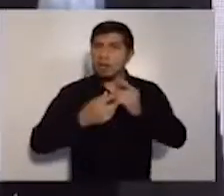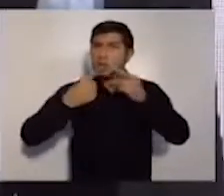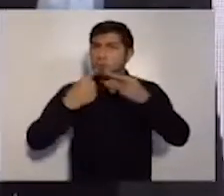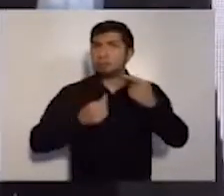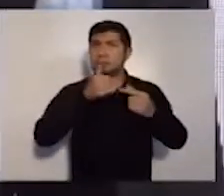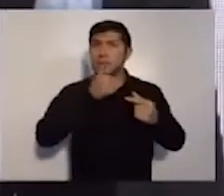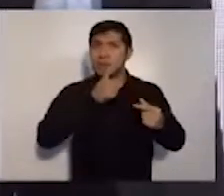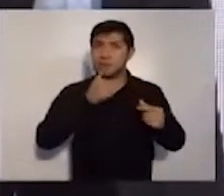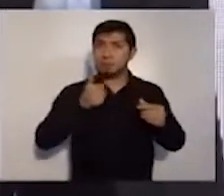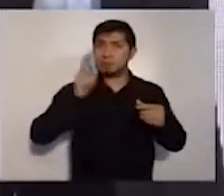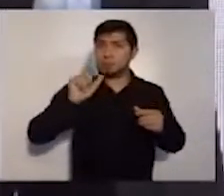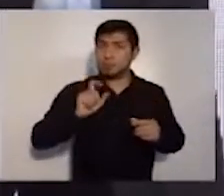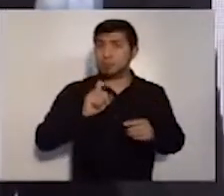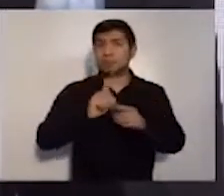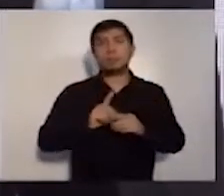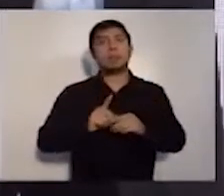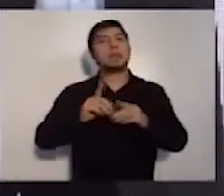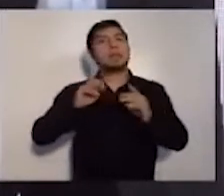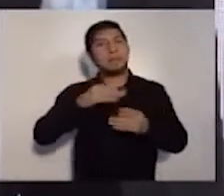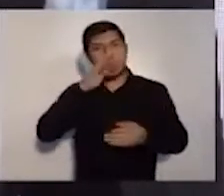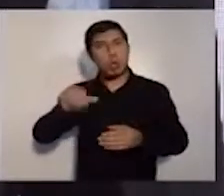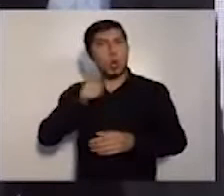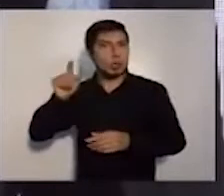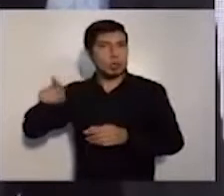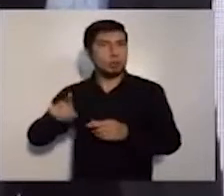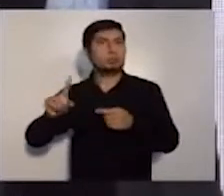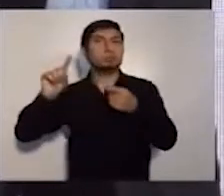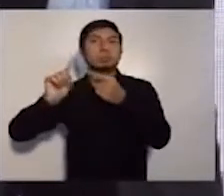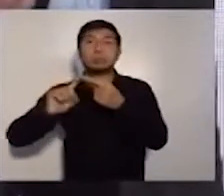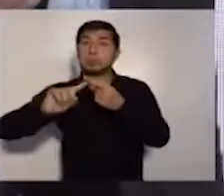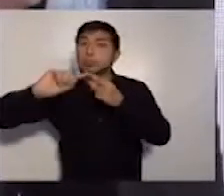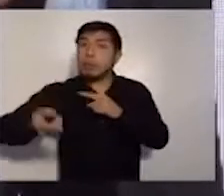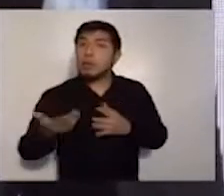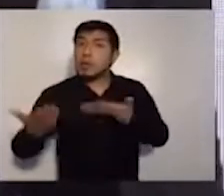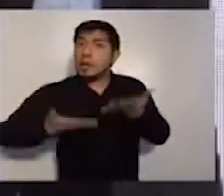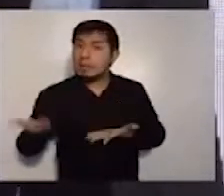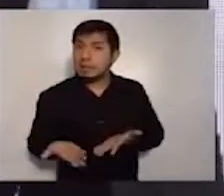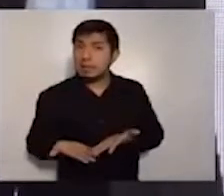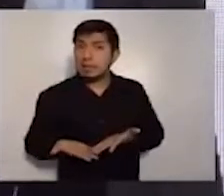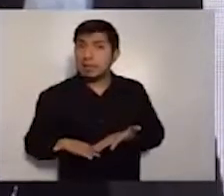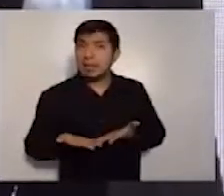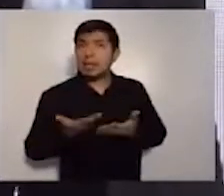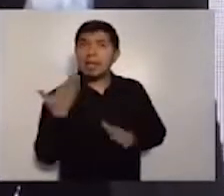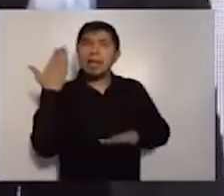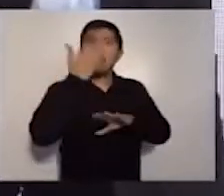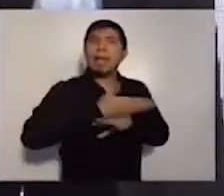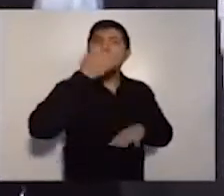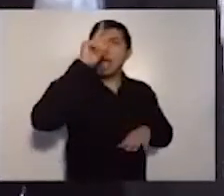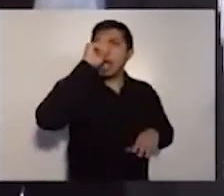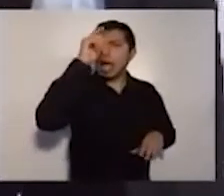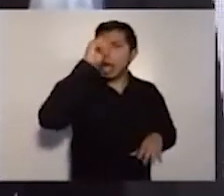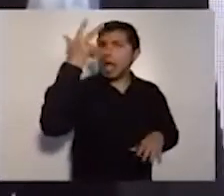gobernador. El contacto estrecho, que no tiene síntomas, va a ir a hoteles y se va a testear a partir del séptimo día.